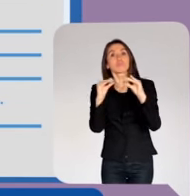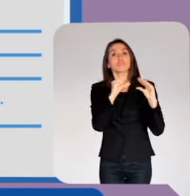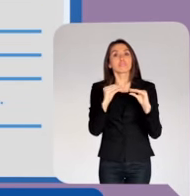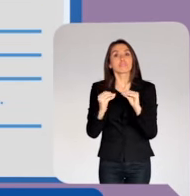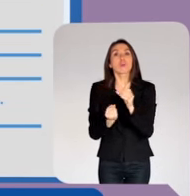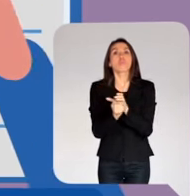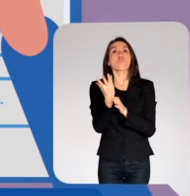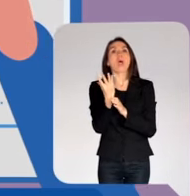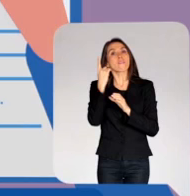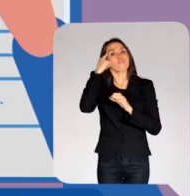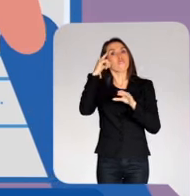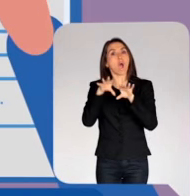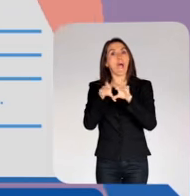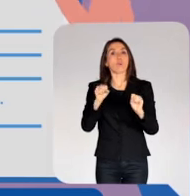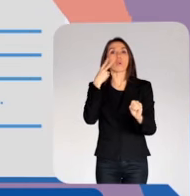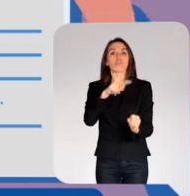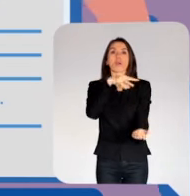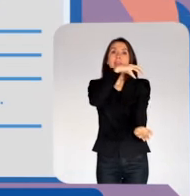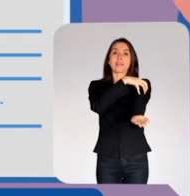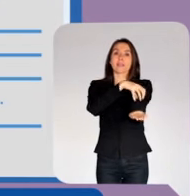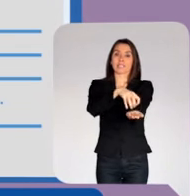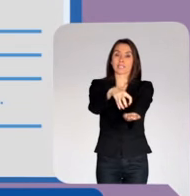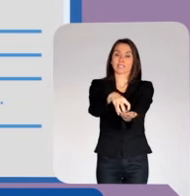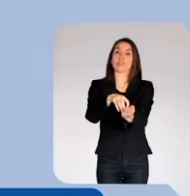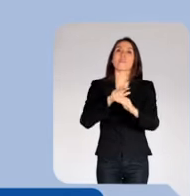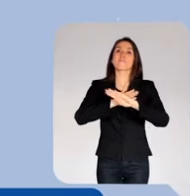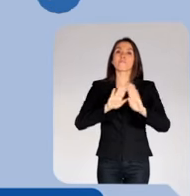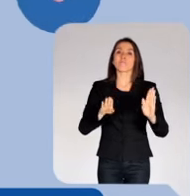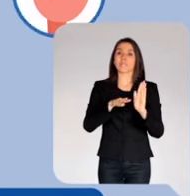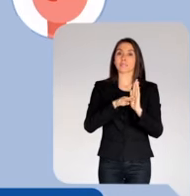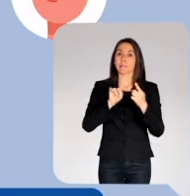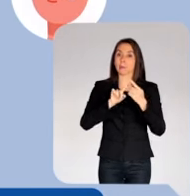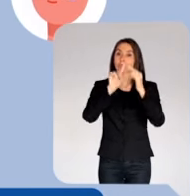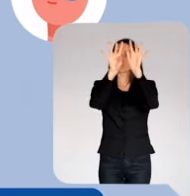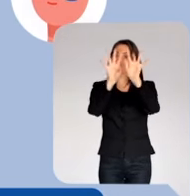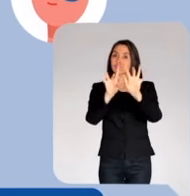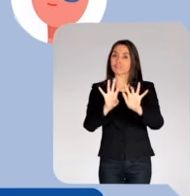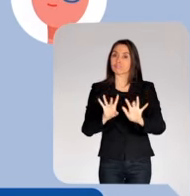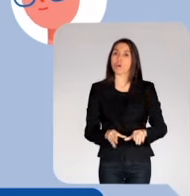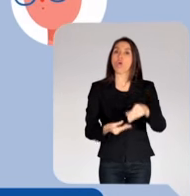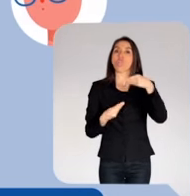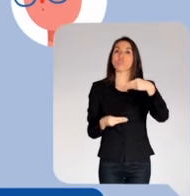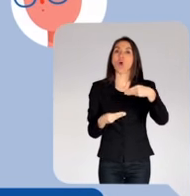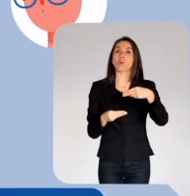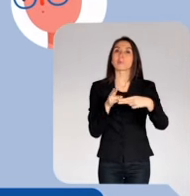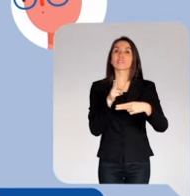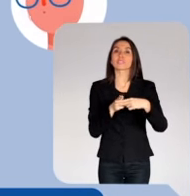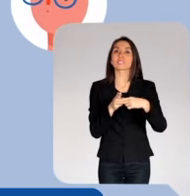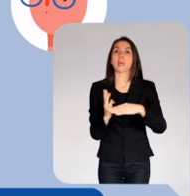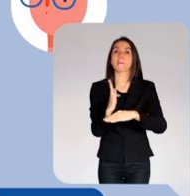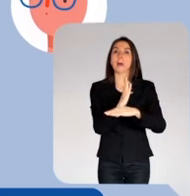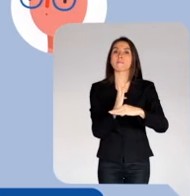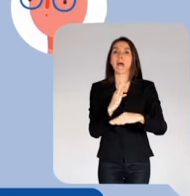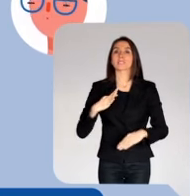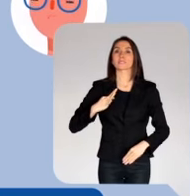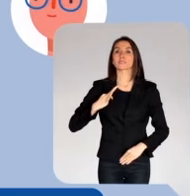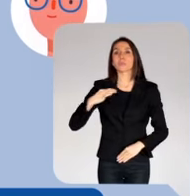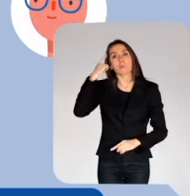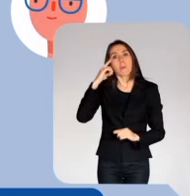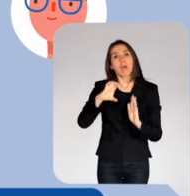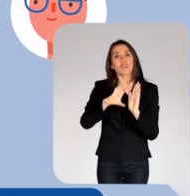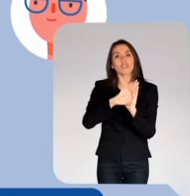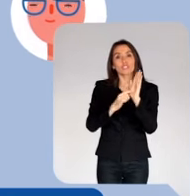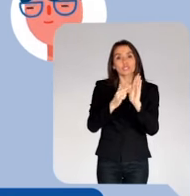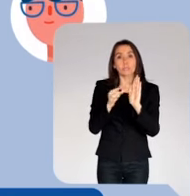acuerdos, ahora de carácter regional. La etapa participativa concluirá con la elaboración de un documento denominado Bases Ciudadanas para la